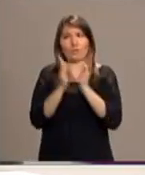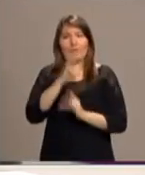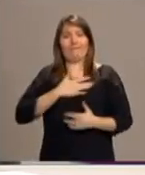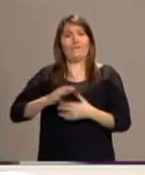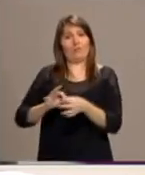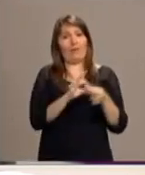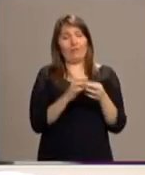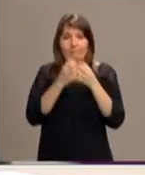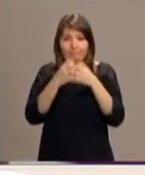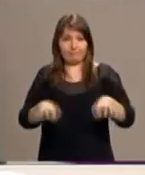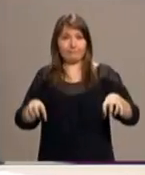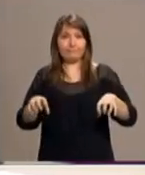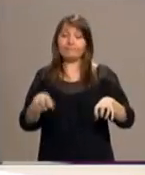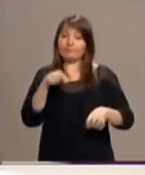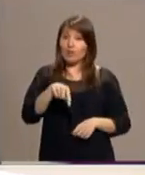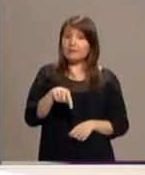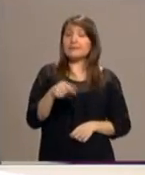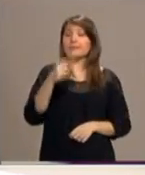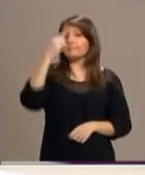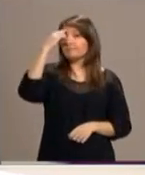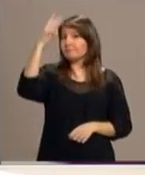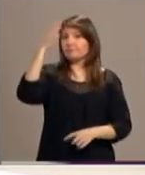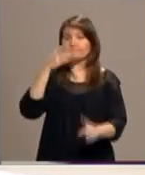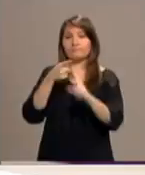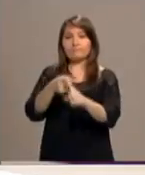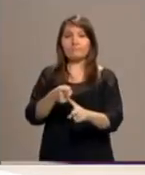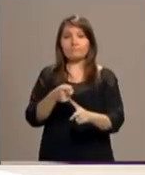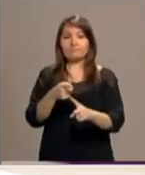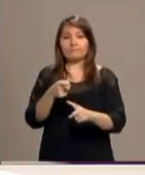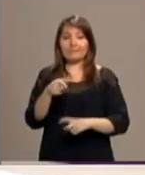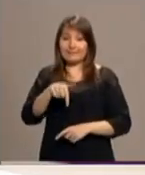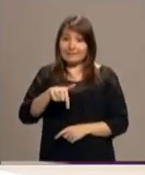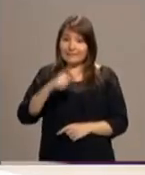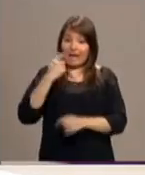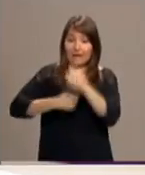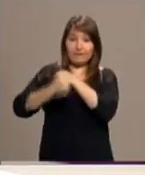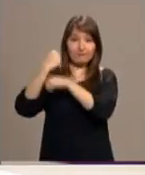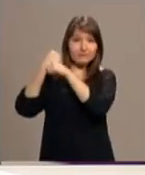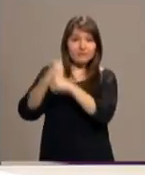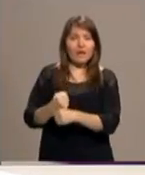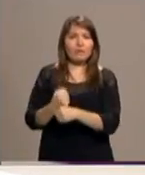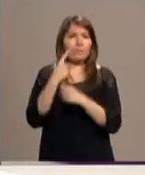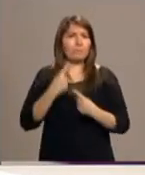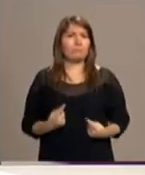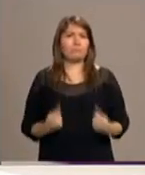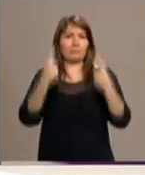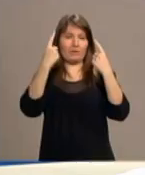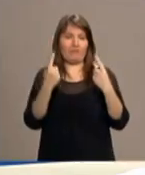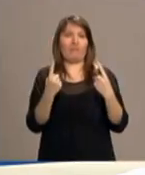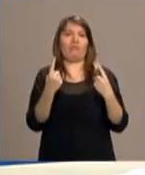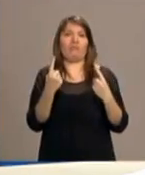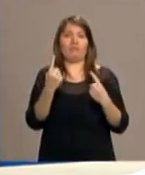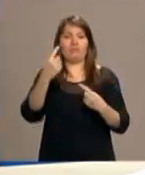Entonces, la idea que se ha propuesto desde el comienzo, este aniversario tiene lugar por primera vez en un contexto